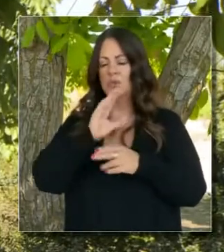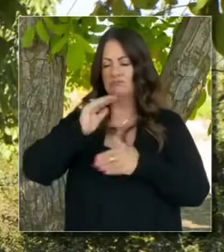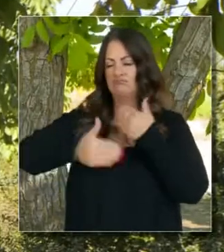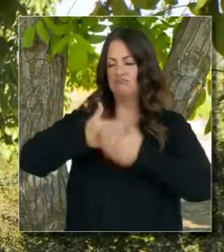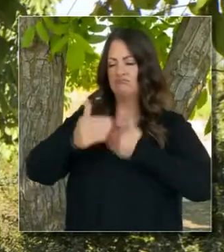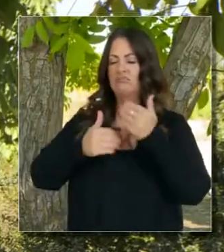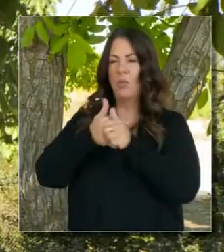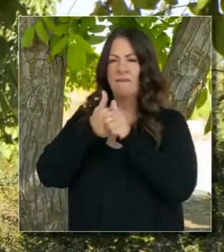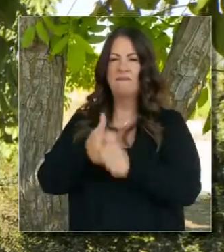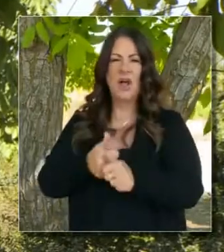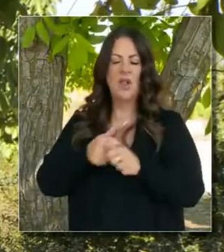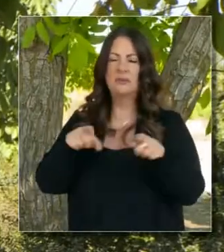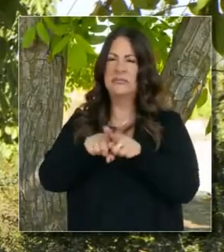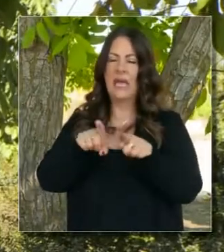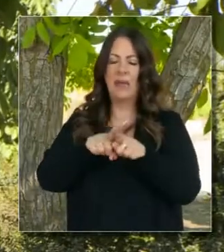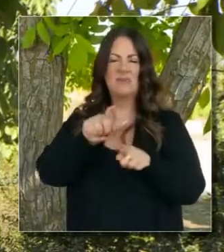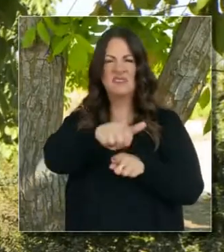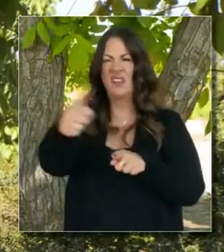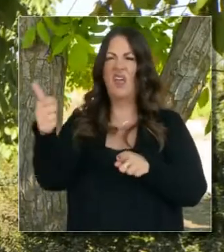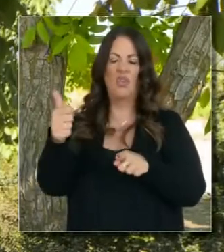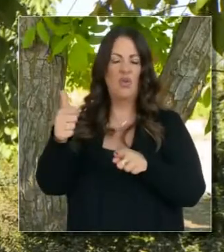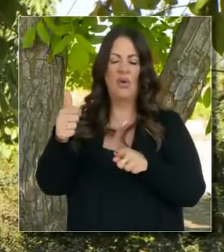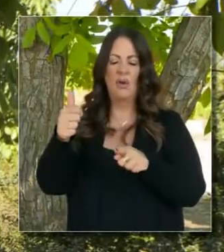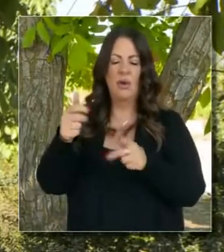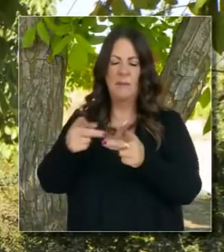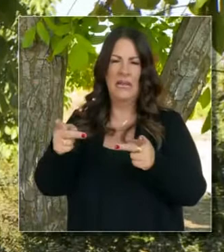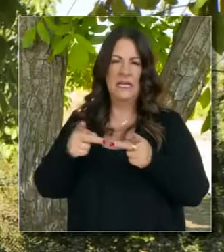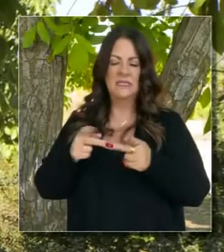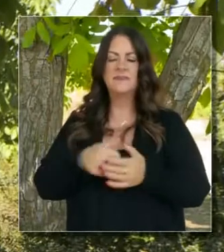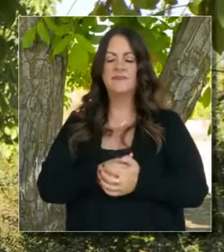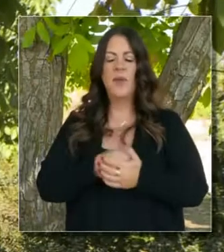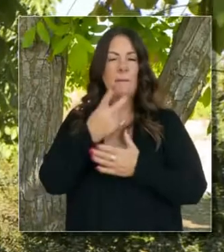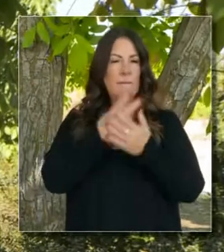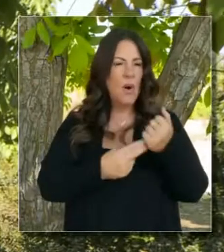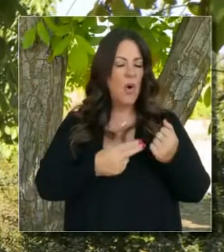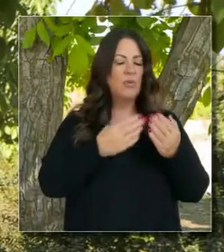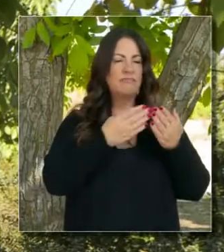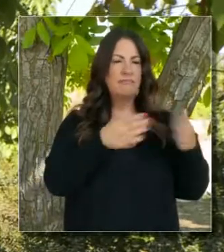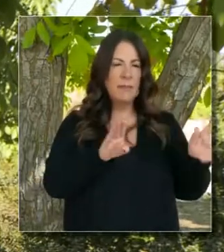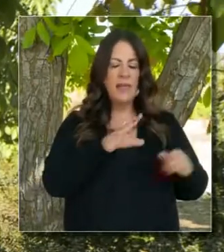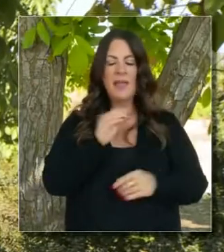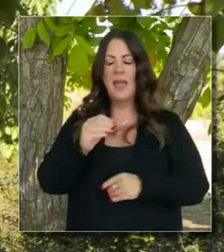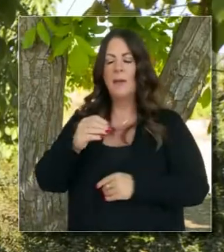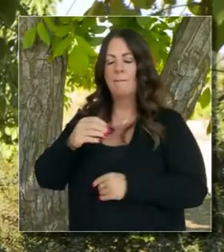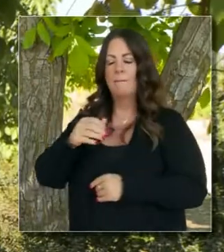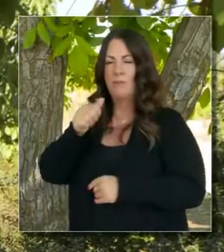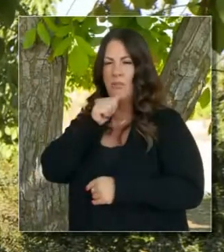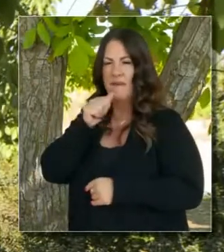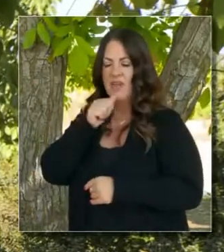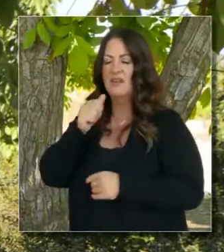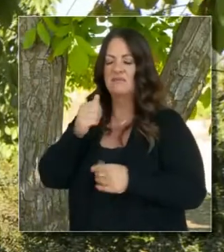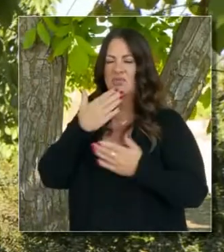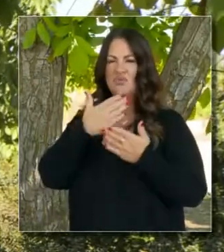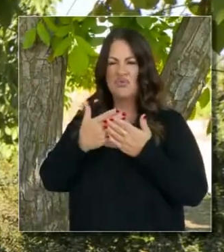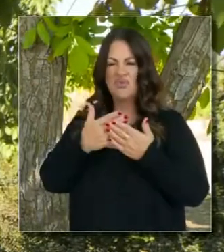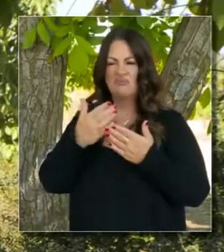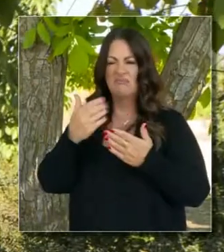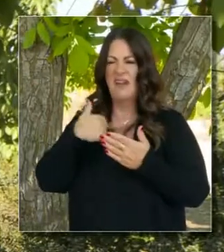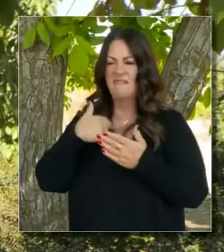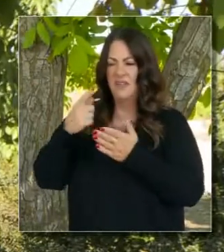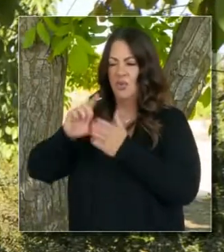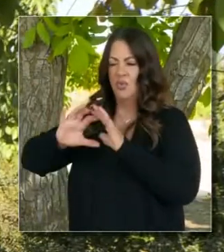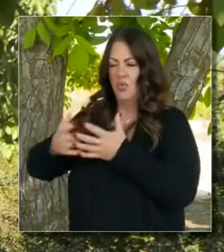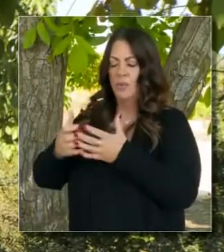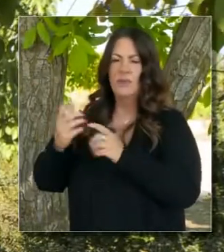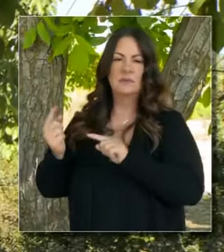utilizando los protocolos que nos parece que se deben avanzar en los sectores particulares y privados. El rastreo de